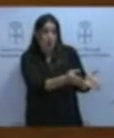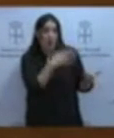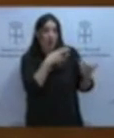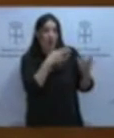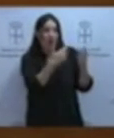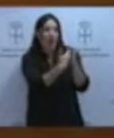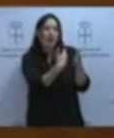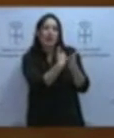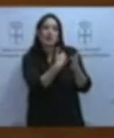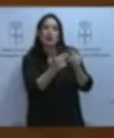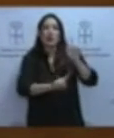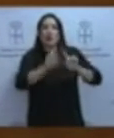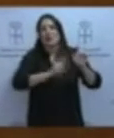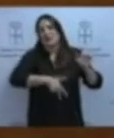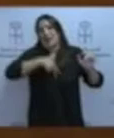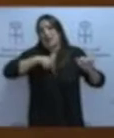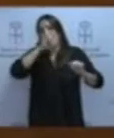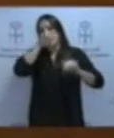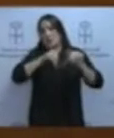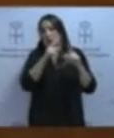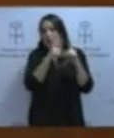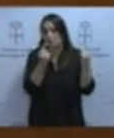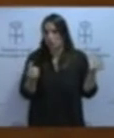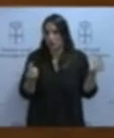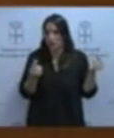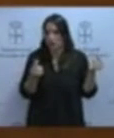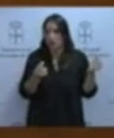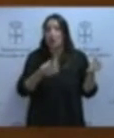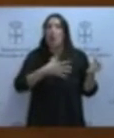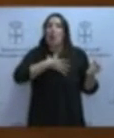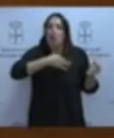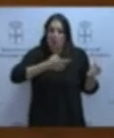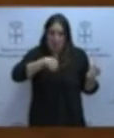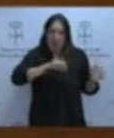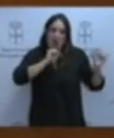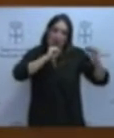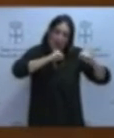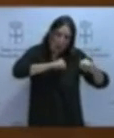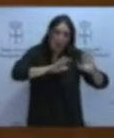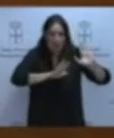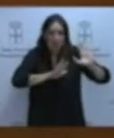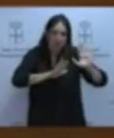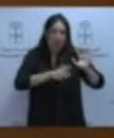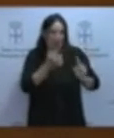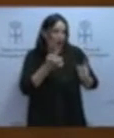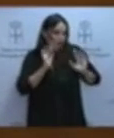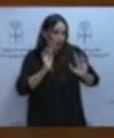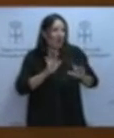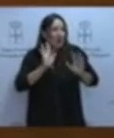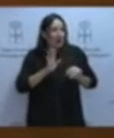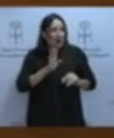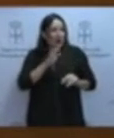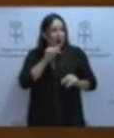cuáles son los problemas en general de la minería asturiana. Podemos compartirlos en ciertos puntos, pero aquí